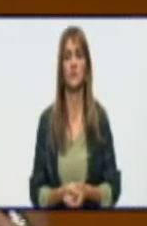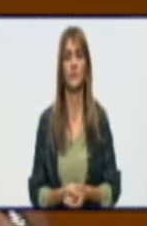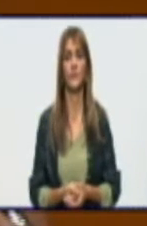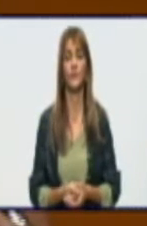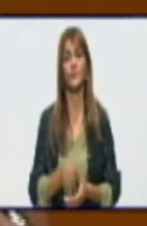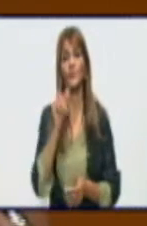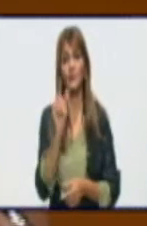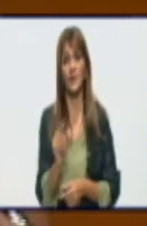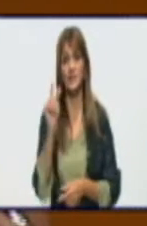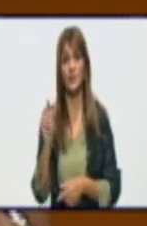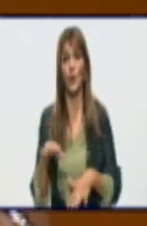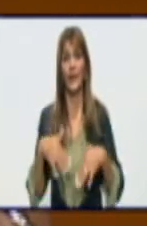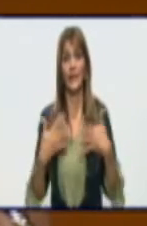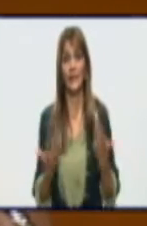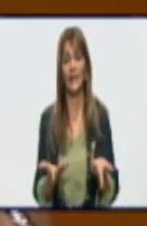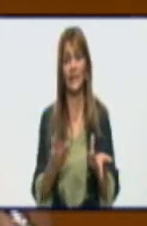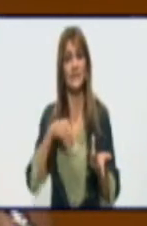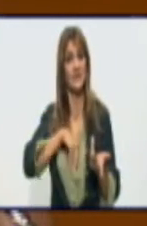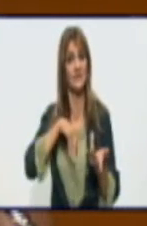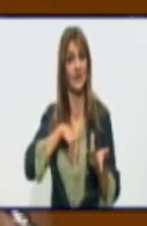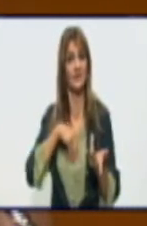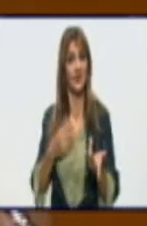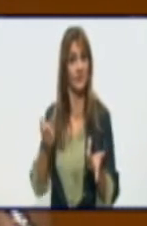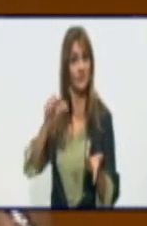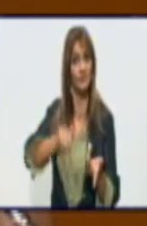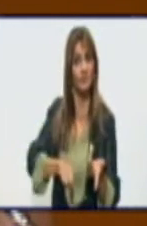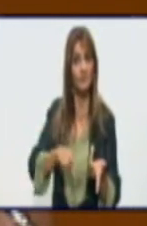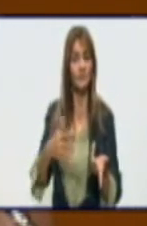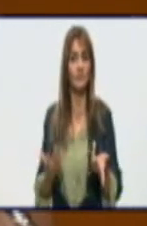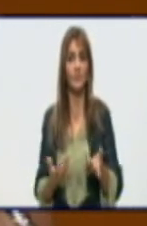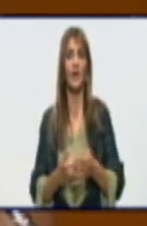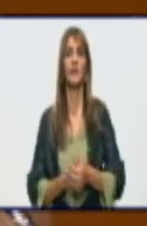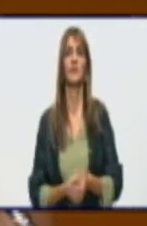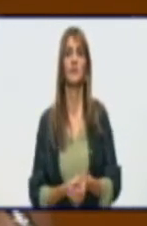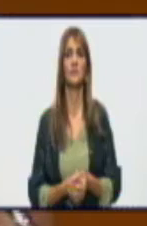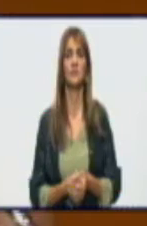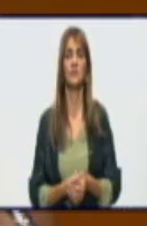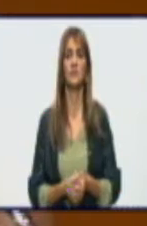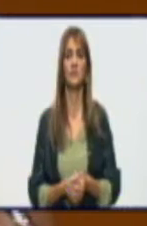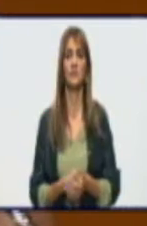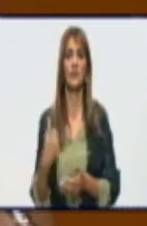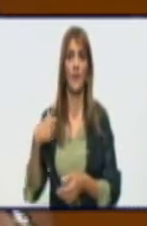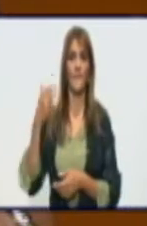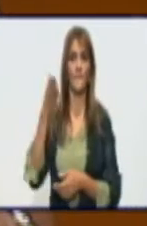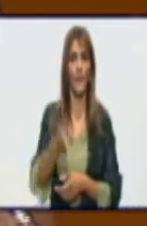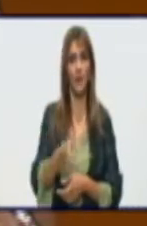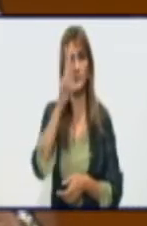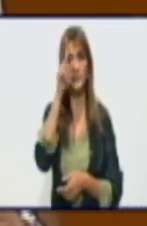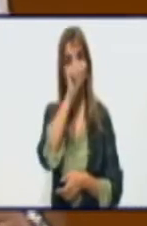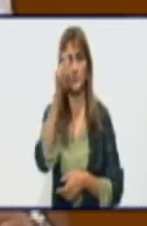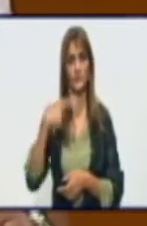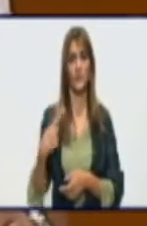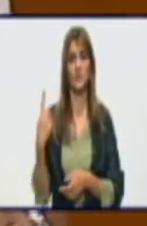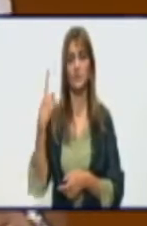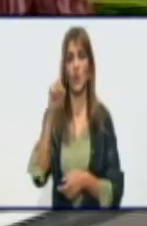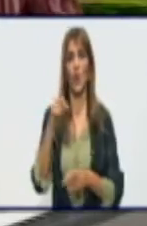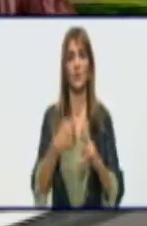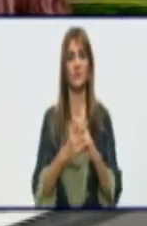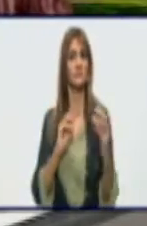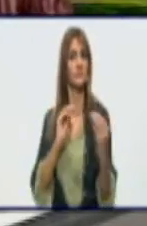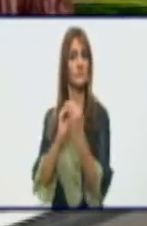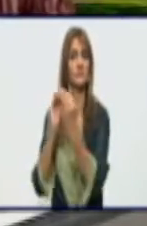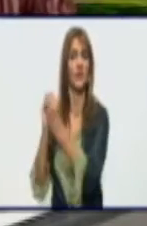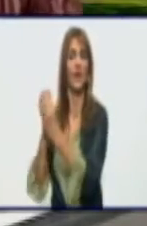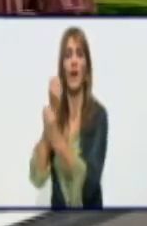son personas con síntomas que acuden o que son detectados por la pesquisa y que transmiten con mayor facilidad la enfermedad. Fíjate,